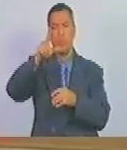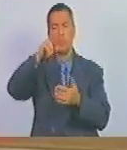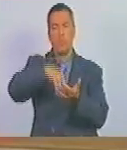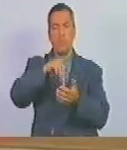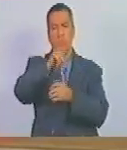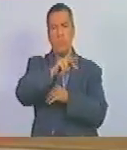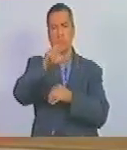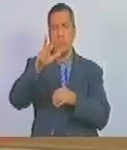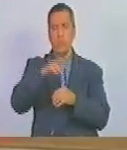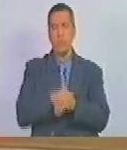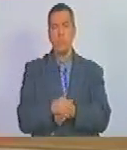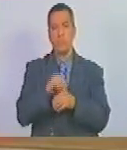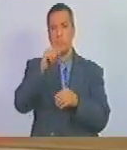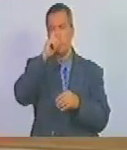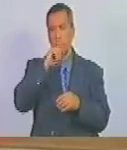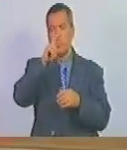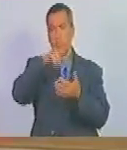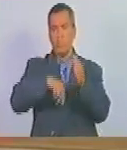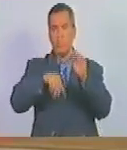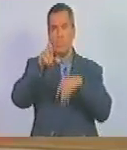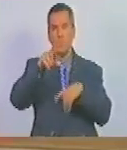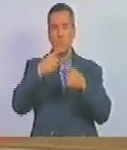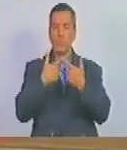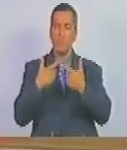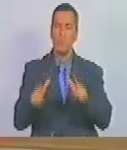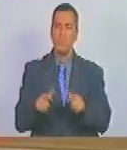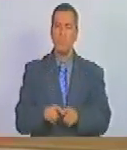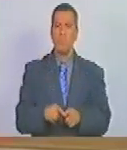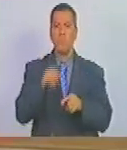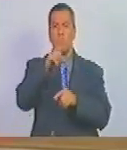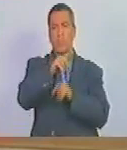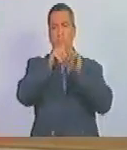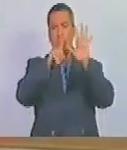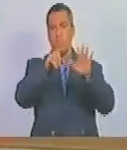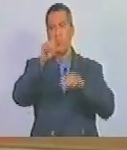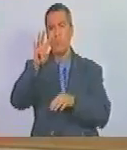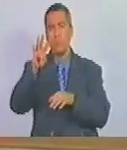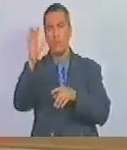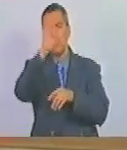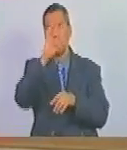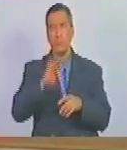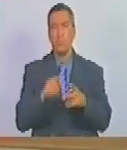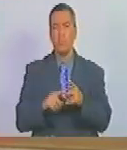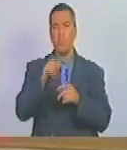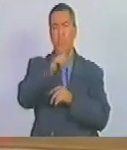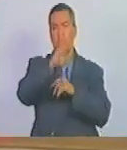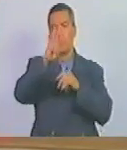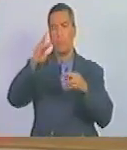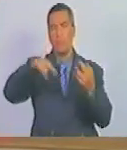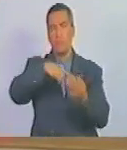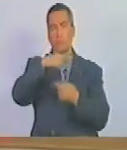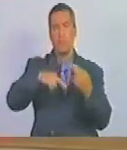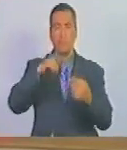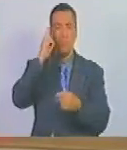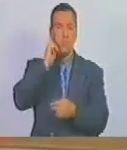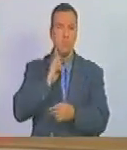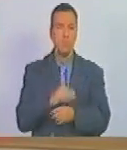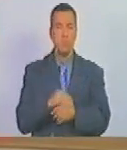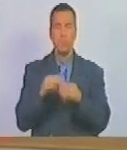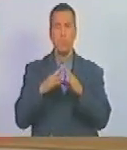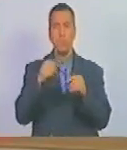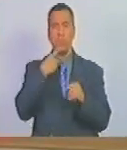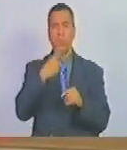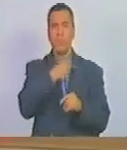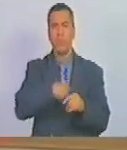2023 año 2013 independencia 164 de la federación y 24 de la revolución bolivariana